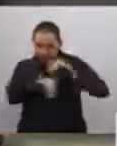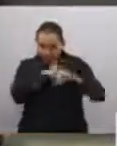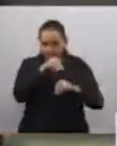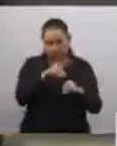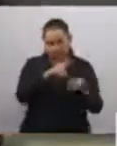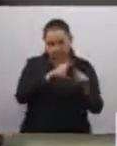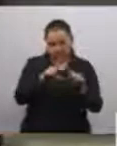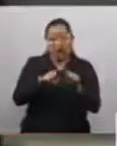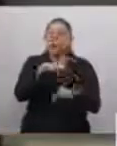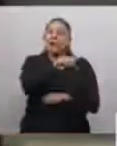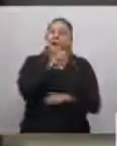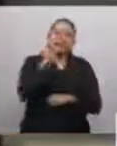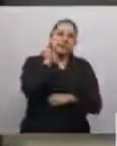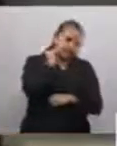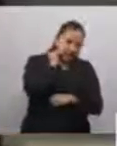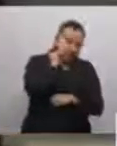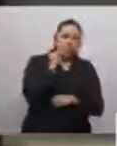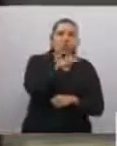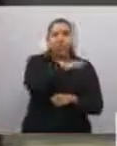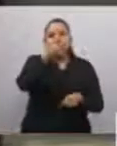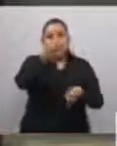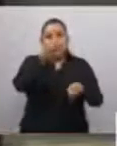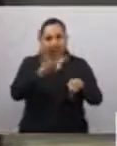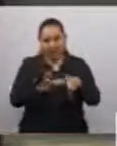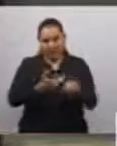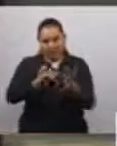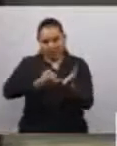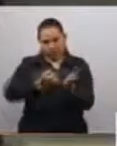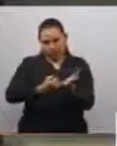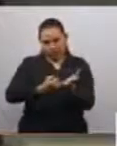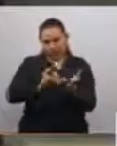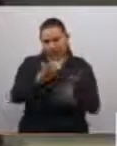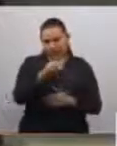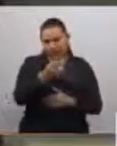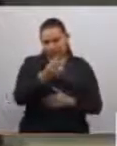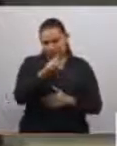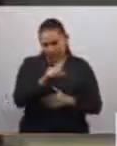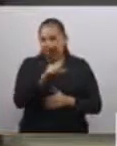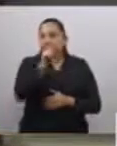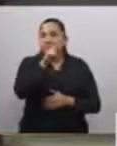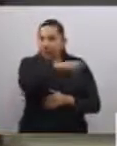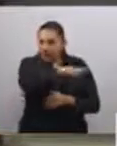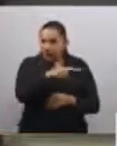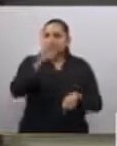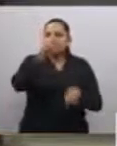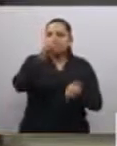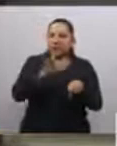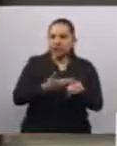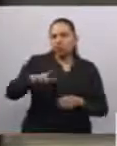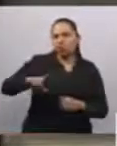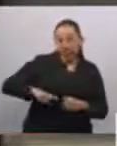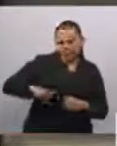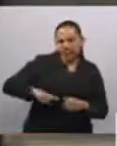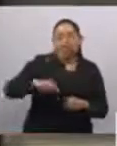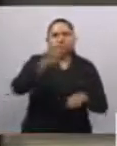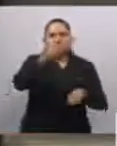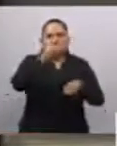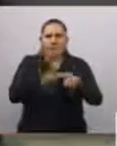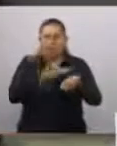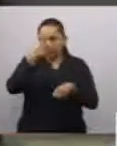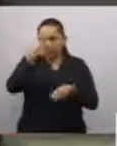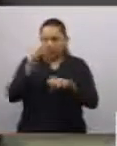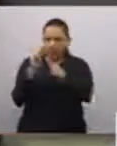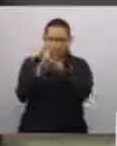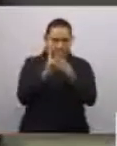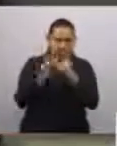ministro de Hacienda y asumió simultáneamente los cargos de ministro de Gobernación, de Relaciones Exteriores, de